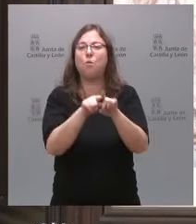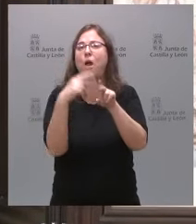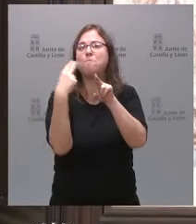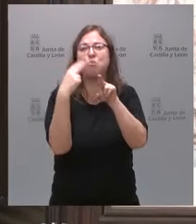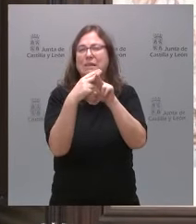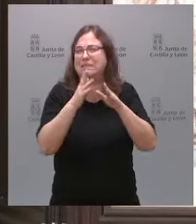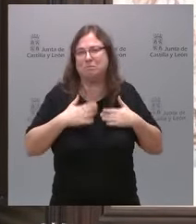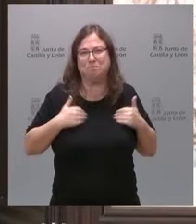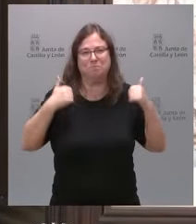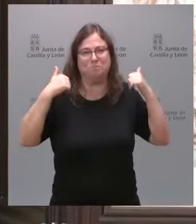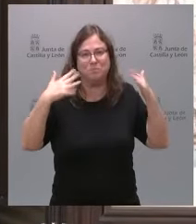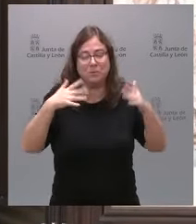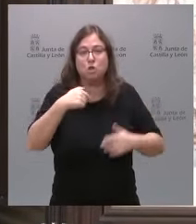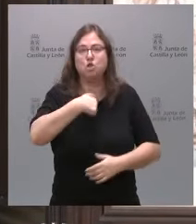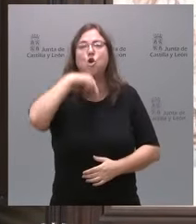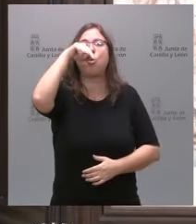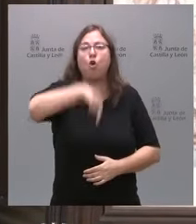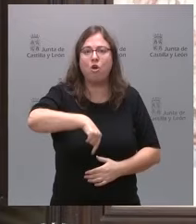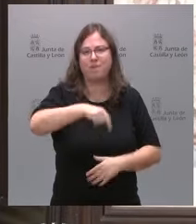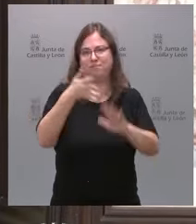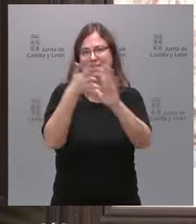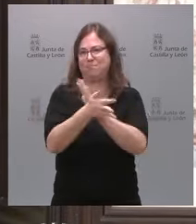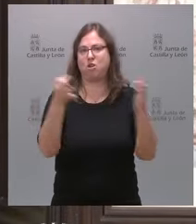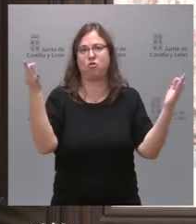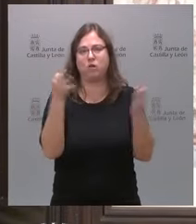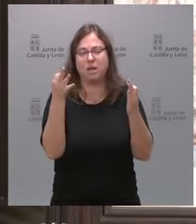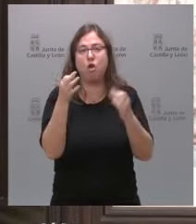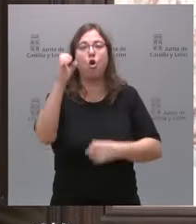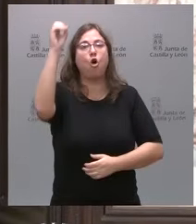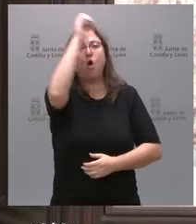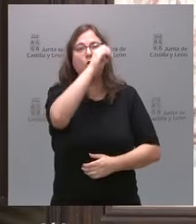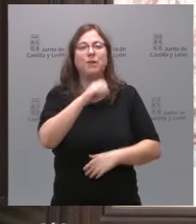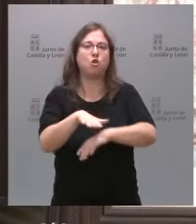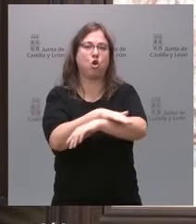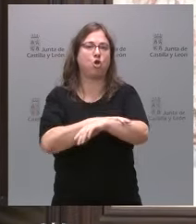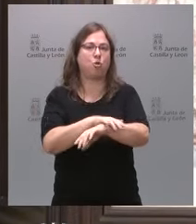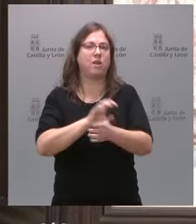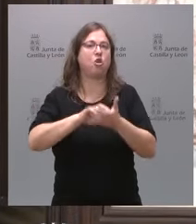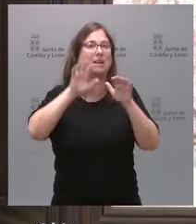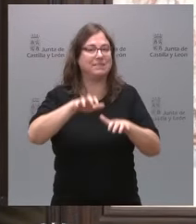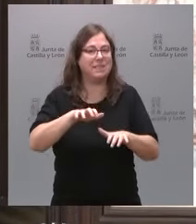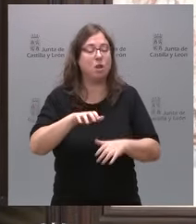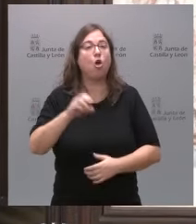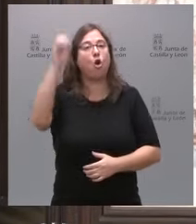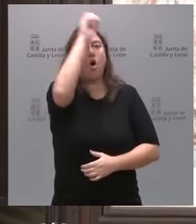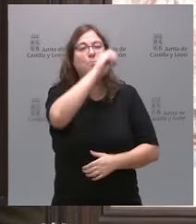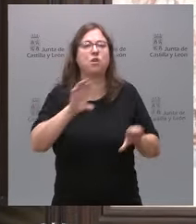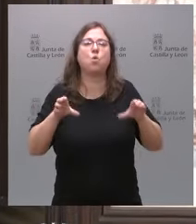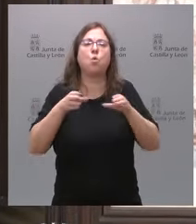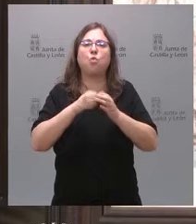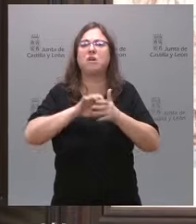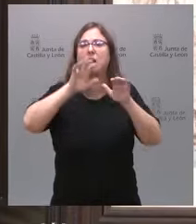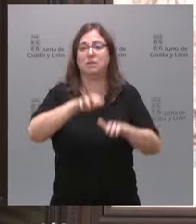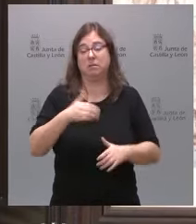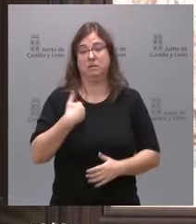de nuestra comunidad autónoma, lo que estoy hoy explicando aquí es la posición del Gobierno de Castilla y León, la postura de la Junta de Castilla y